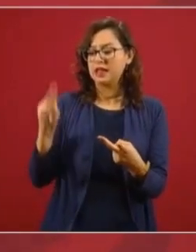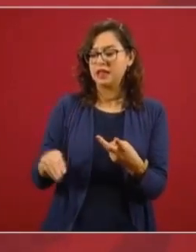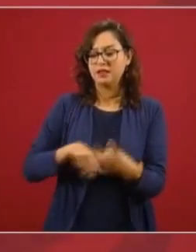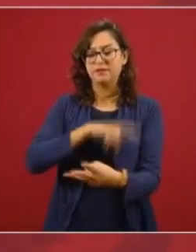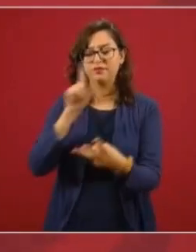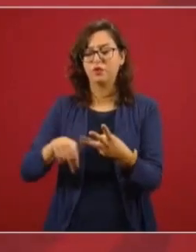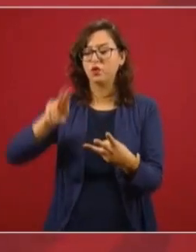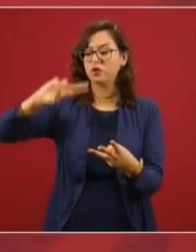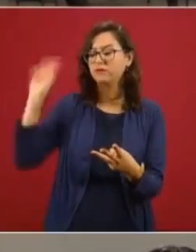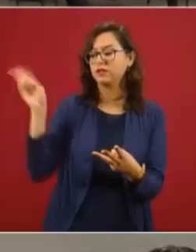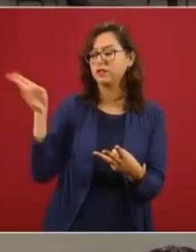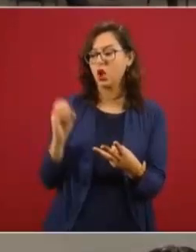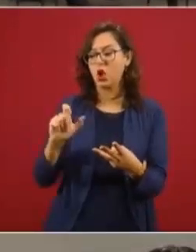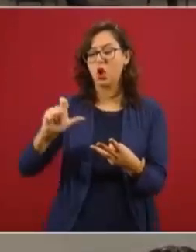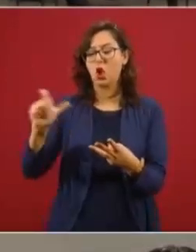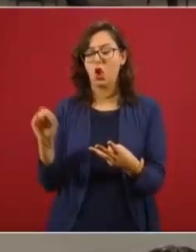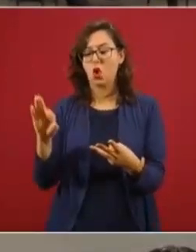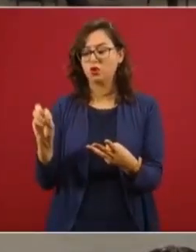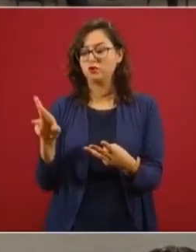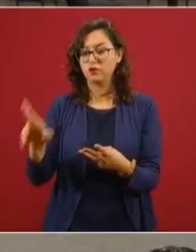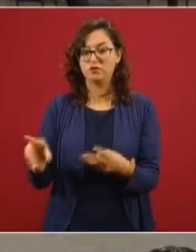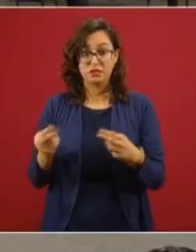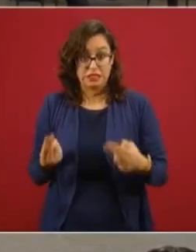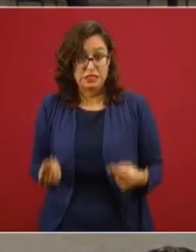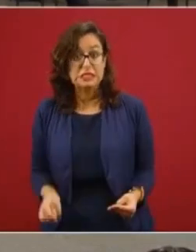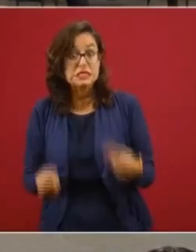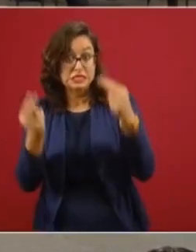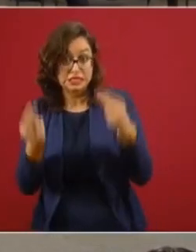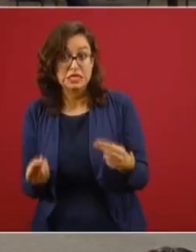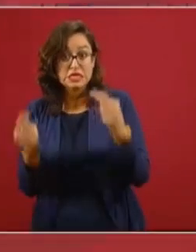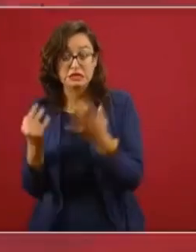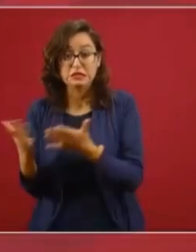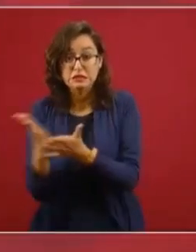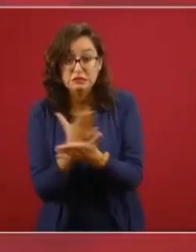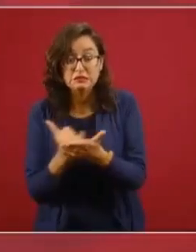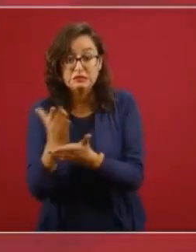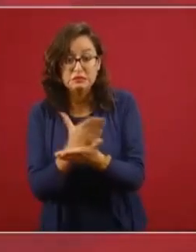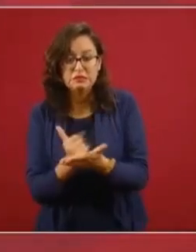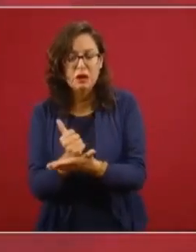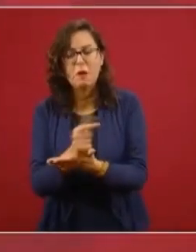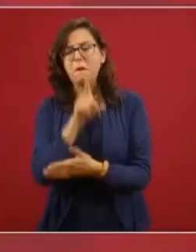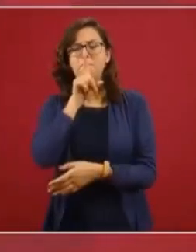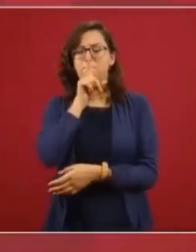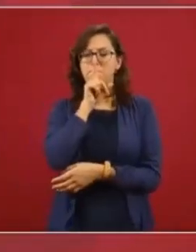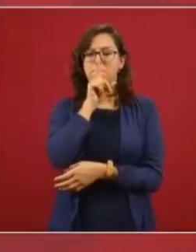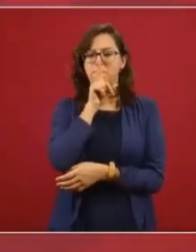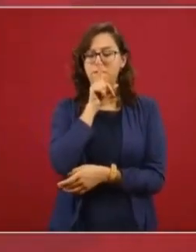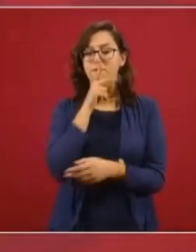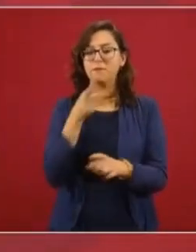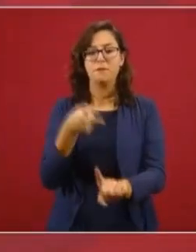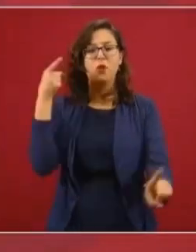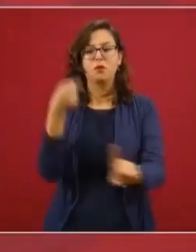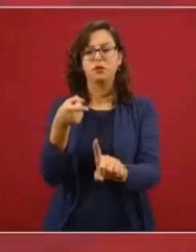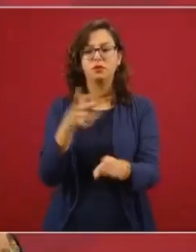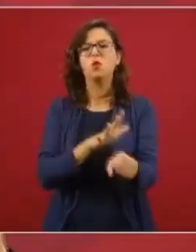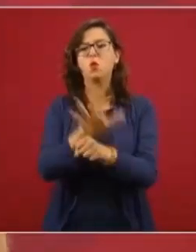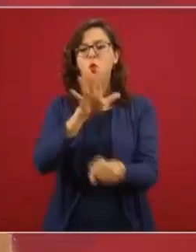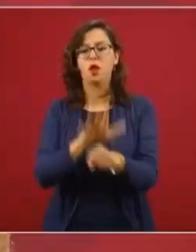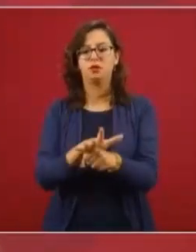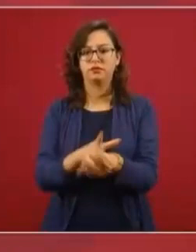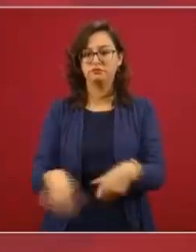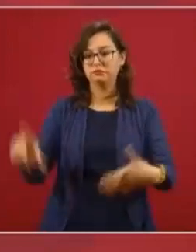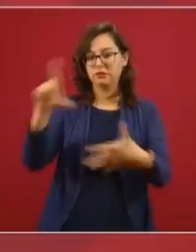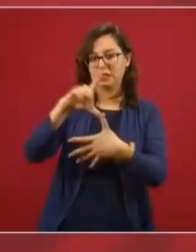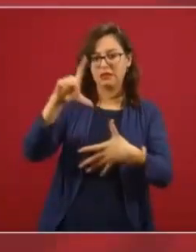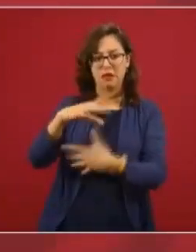no es el lucro, es garantizar que América Latina tenga acceso a esta vacuna. Y esa misma